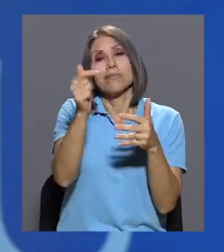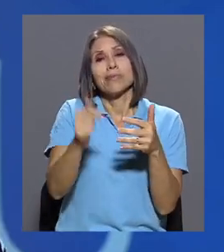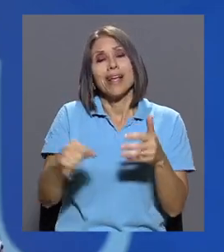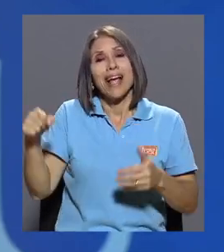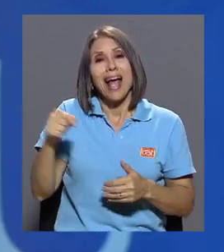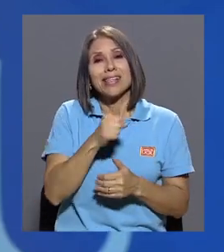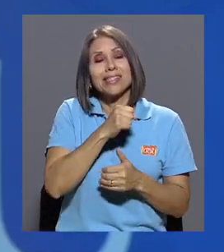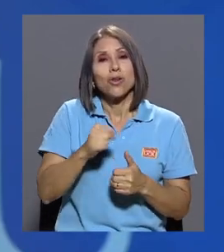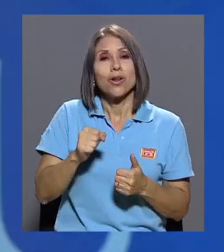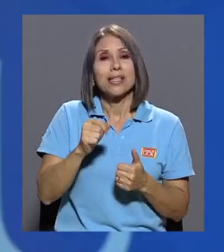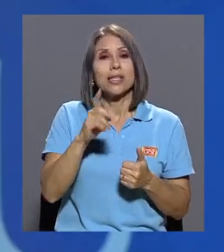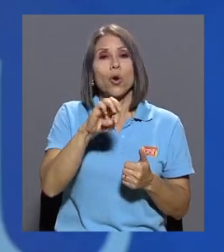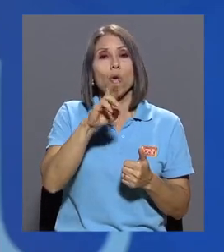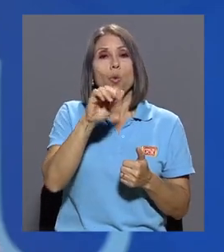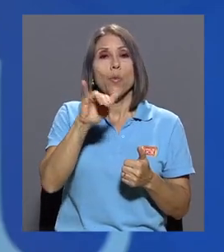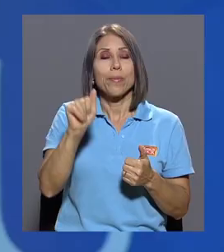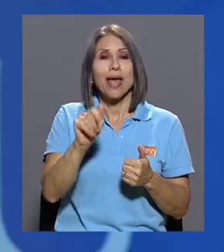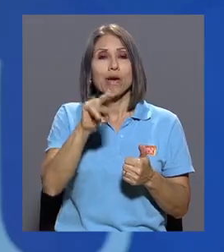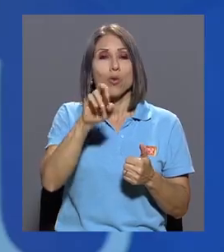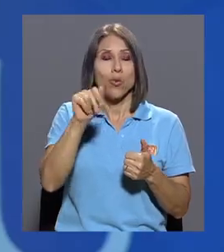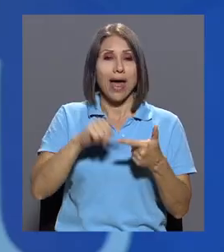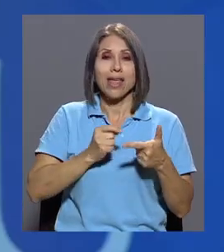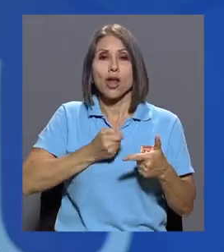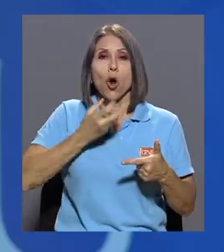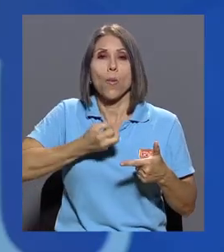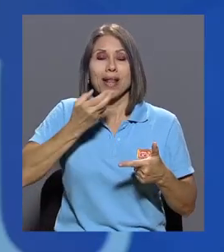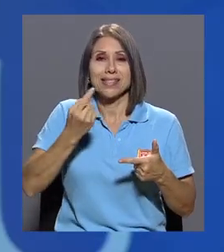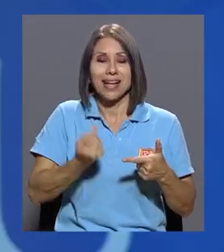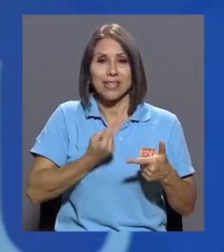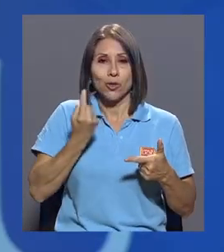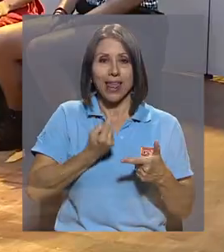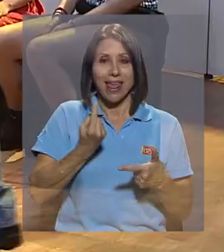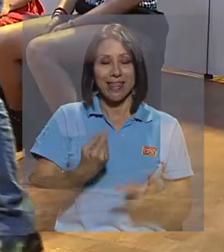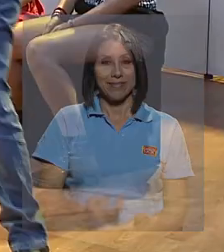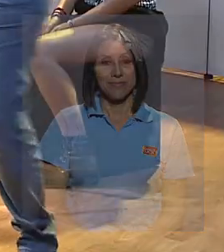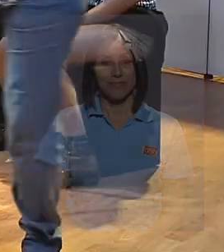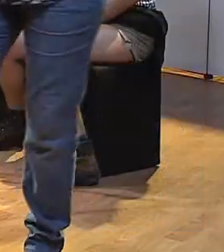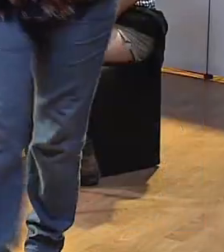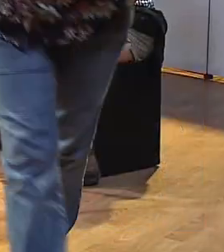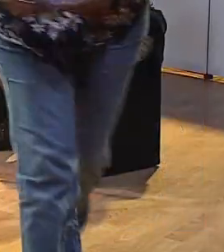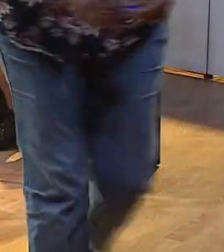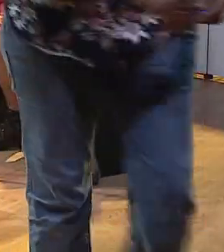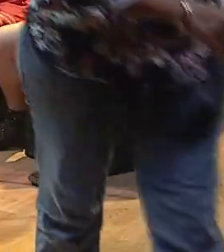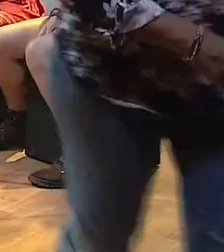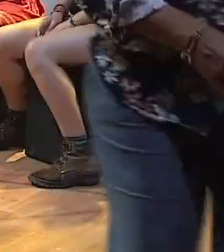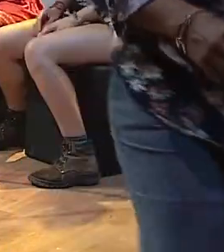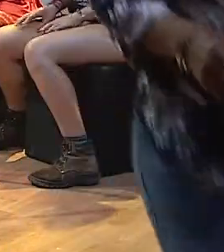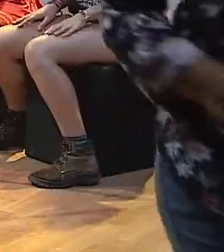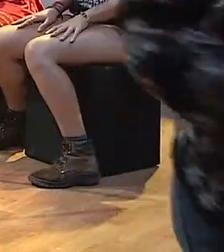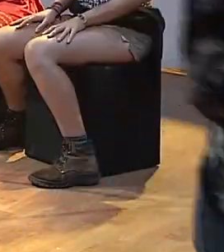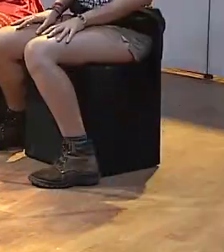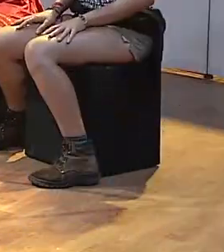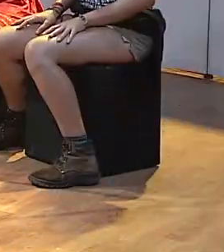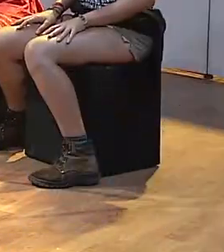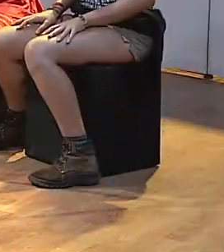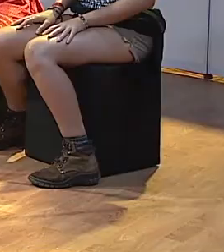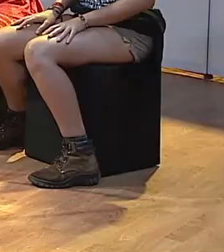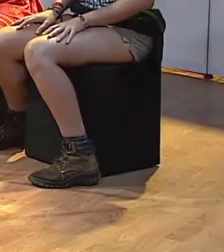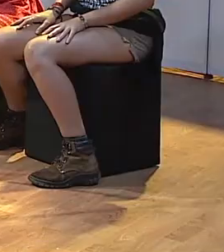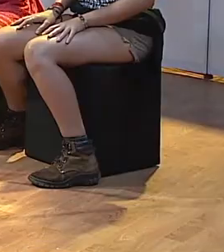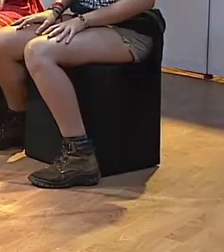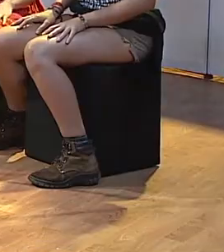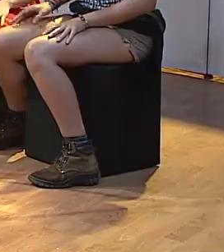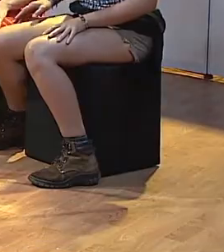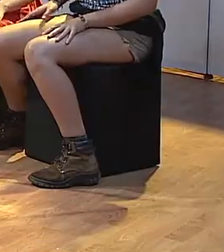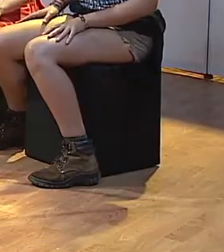canciones, la cumbia de la ruda y las coplas de la soledad. Gracias. Gracias. Gracias. Gracias.